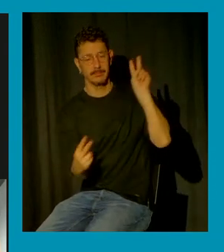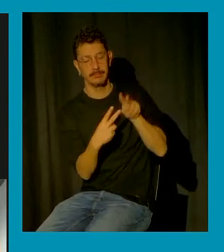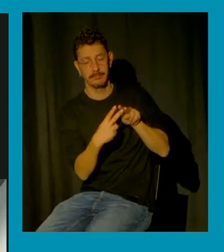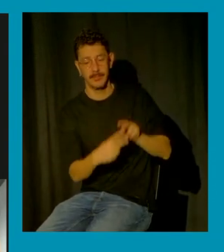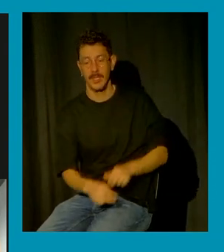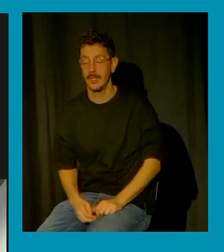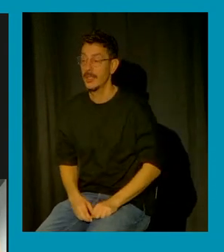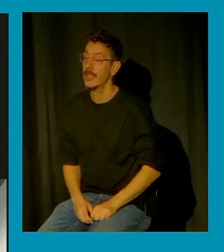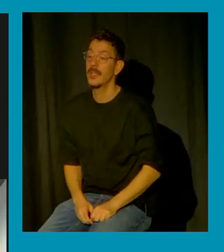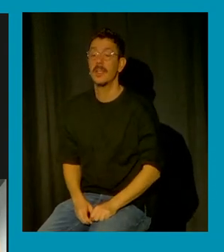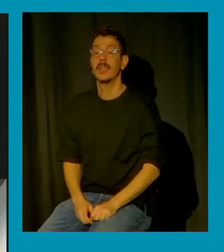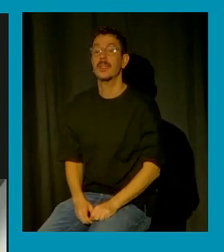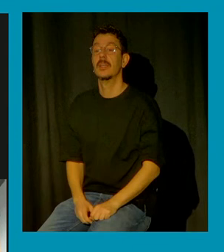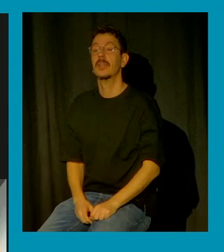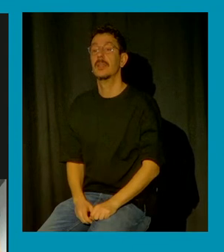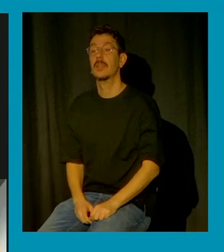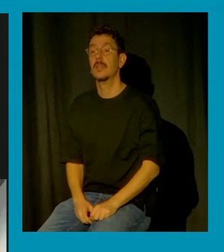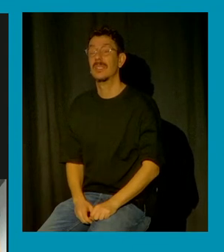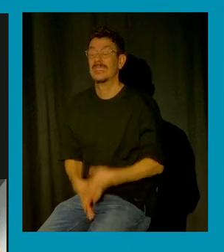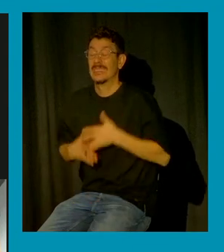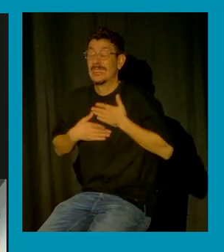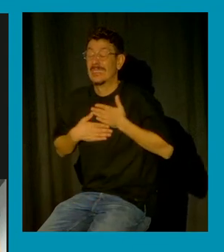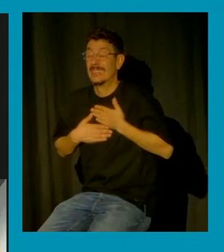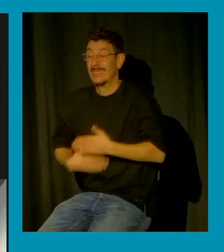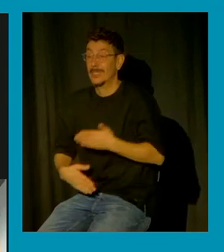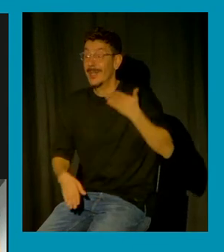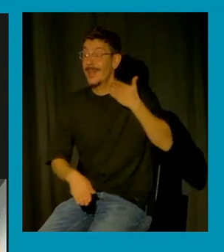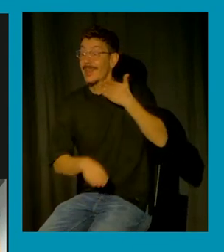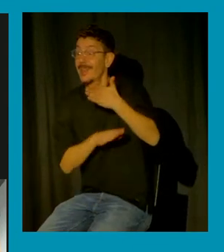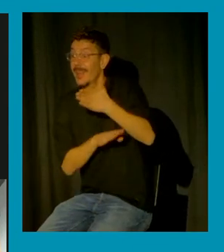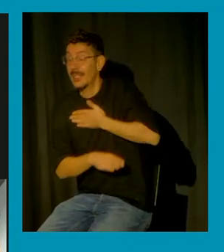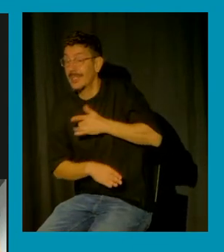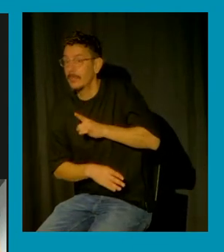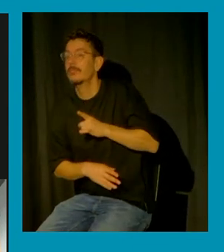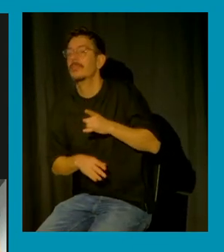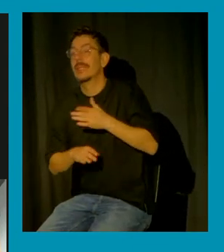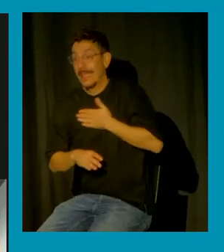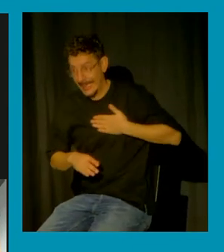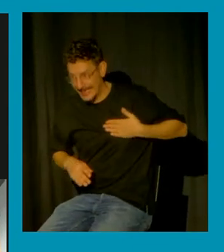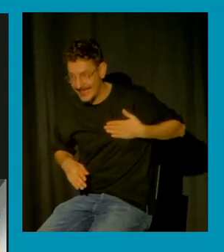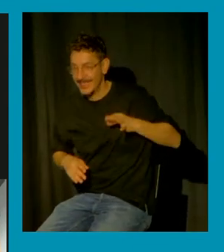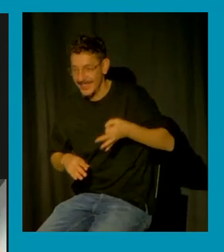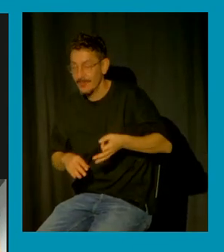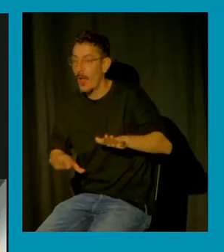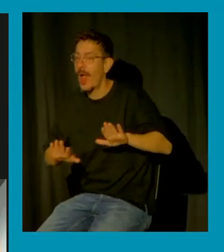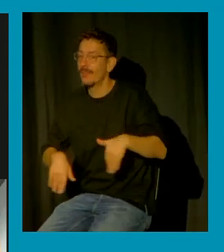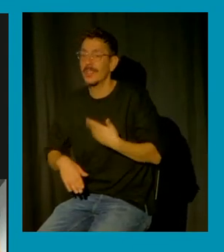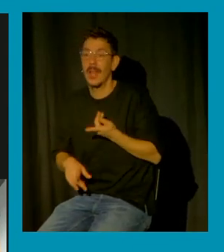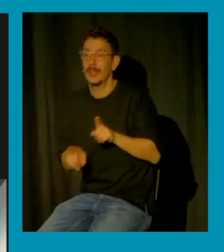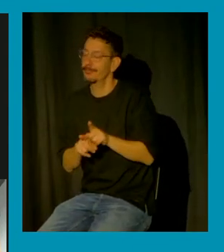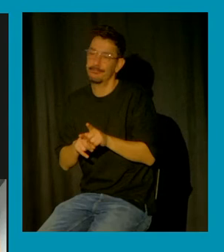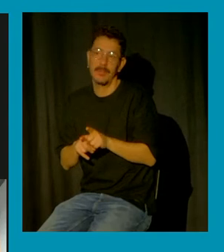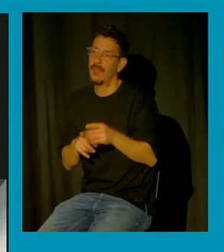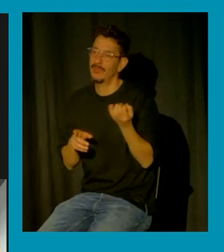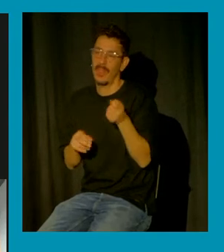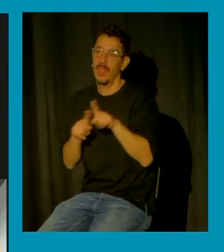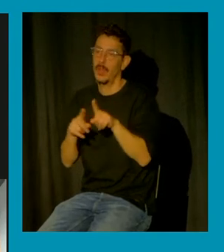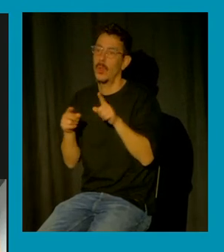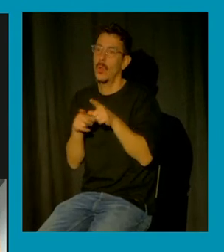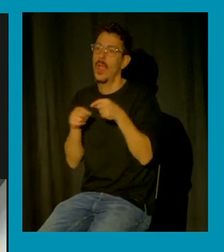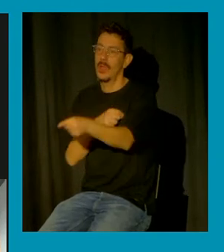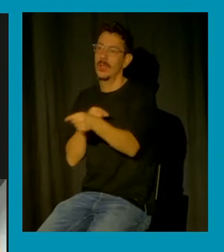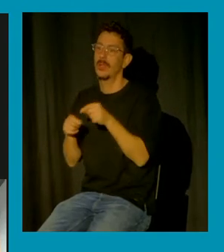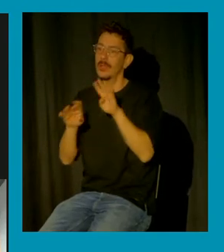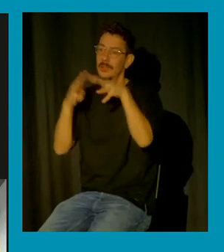y bueno siento no haber podido estar allí y también con las dificultades que supone hacer una intervención con una